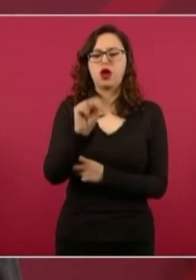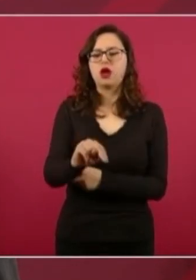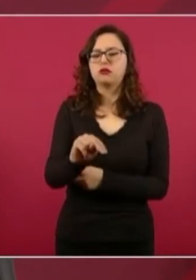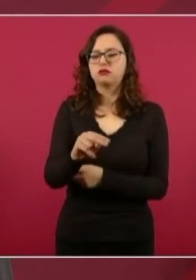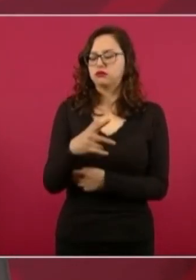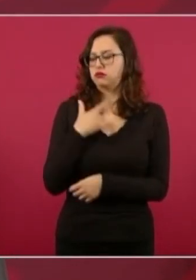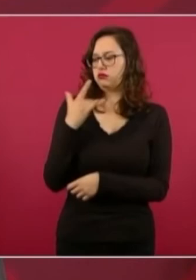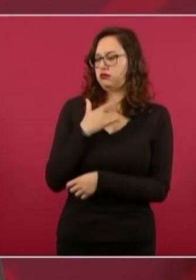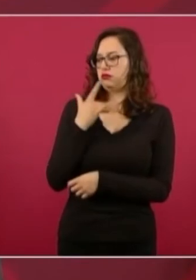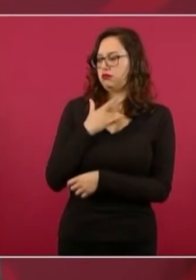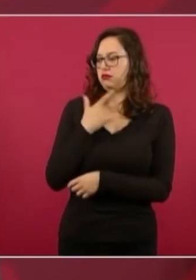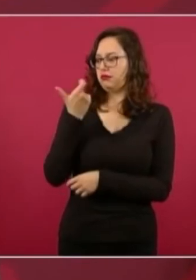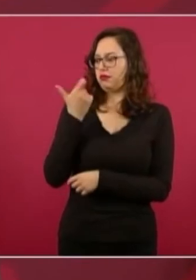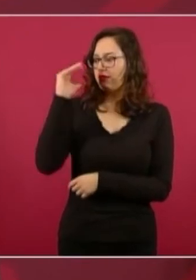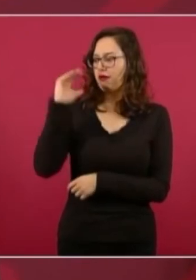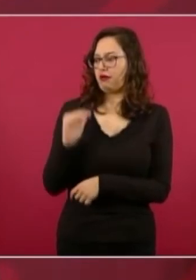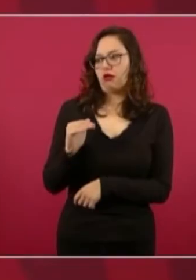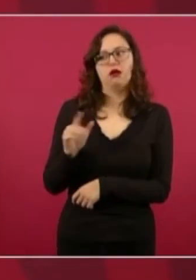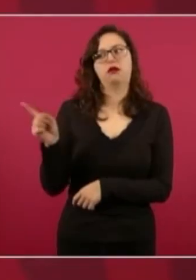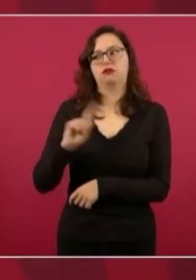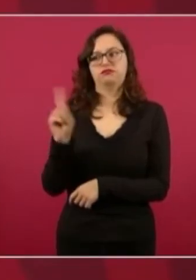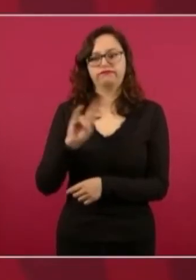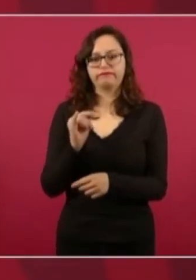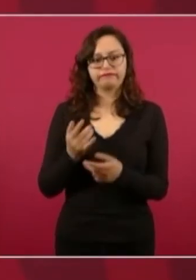esto. Entonces,